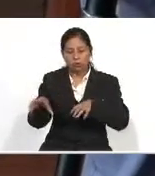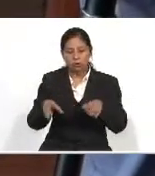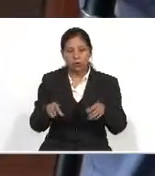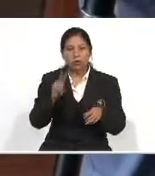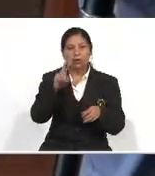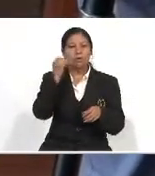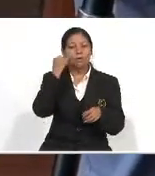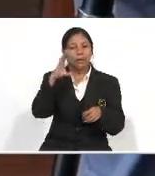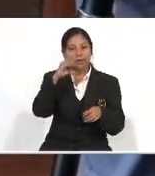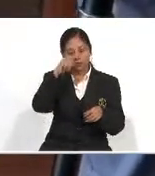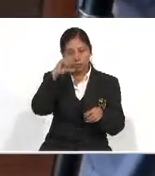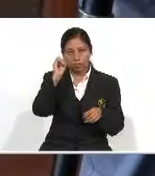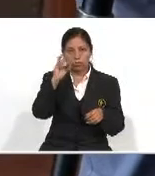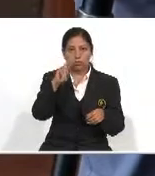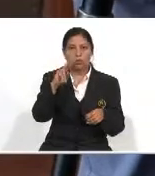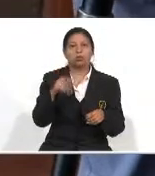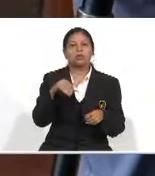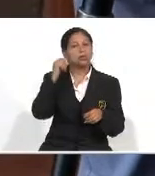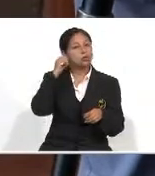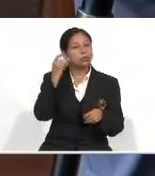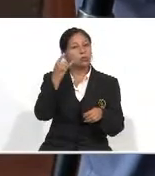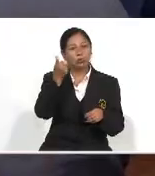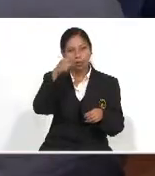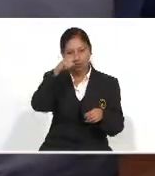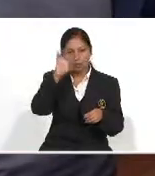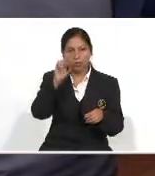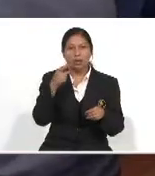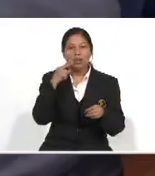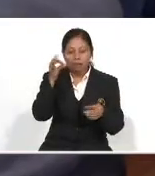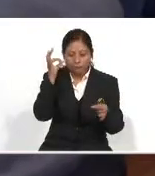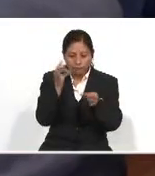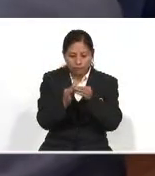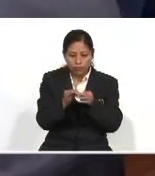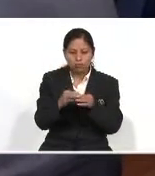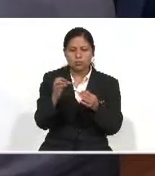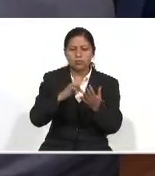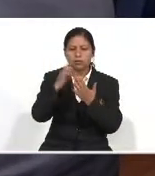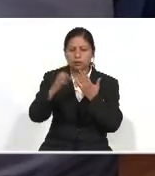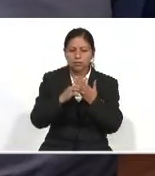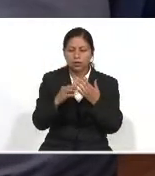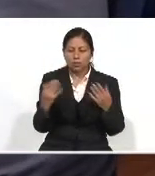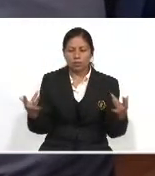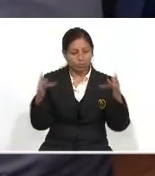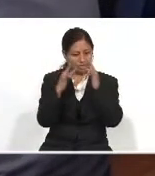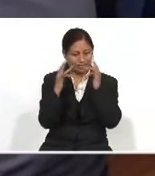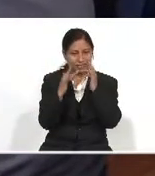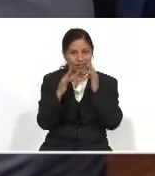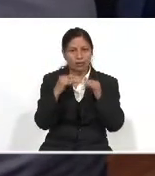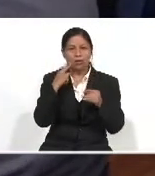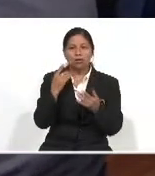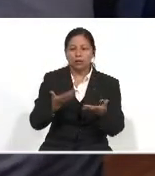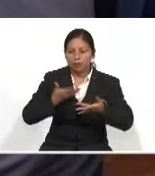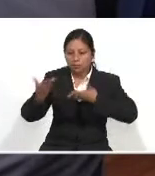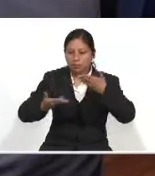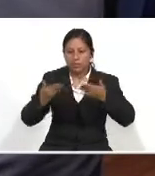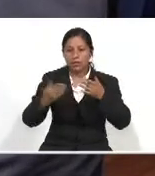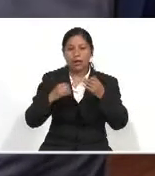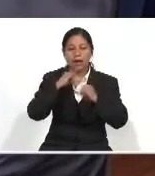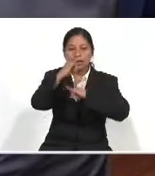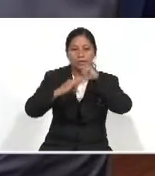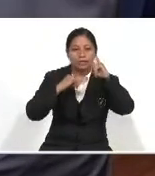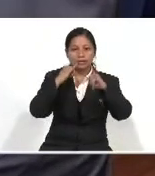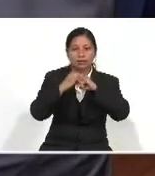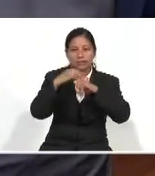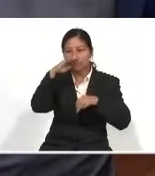Víctor Esquivel Gerente general de Huatel Con el objetivo De conocer a detalle El proyecto Conecta Huatel El cual consiste En proveer internet gratuito A